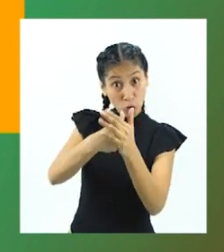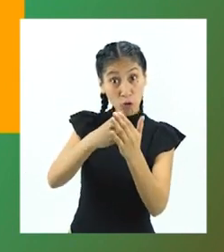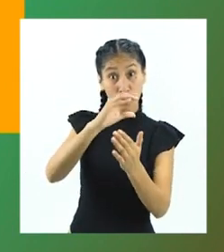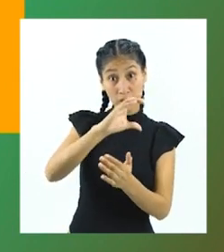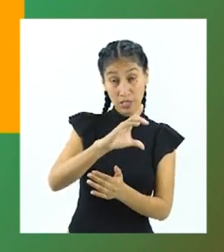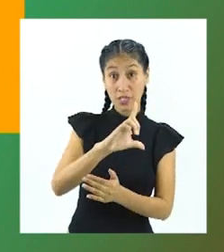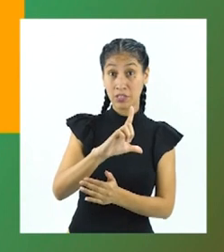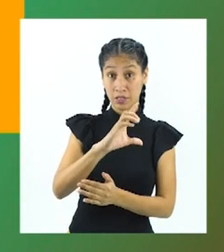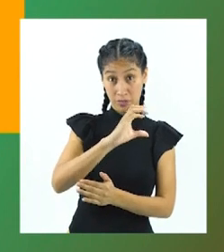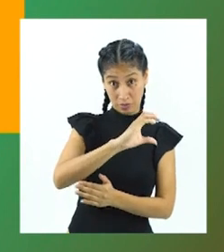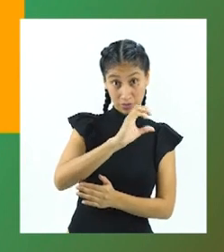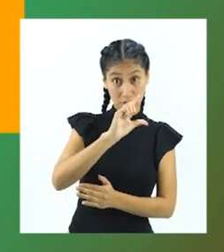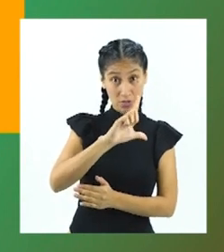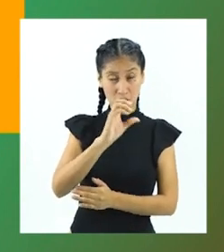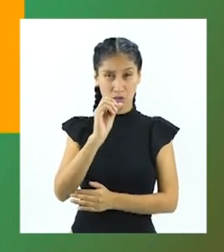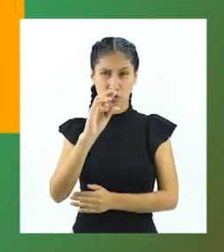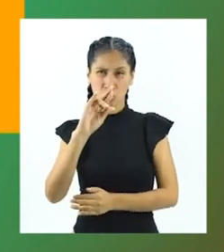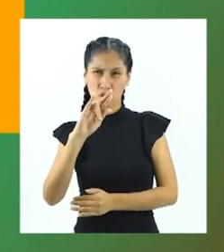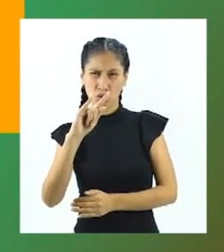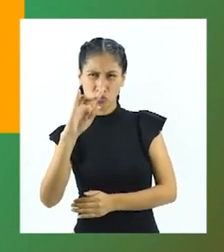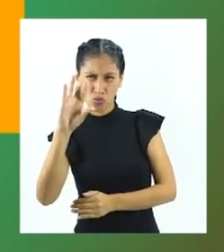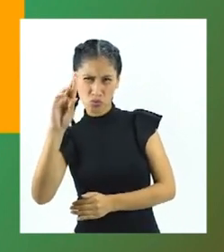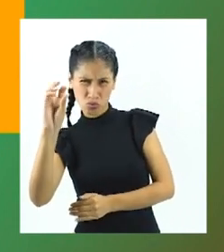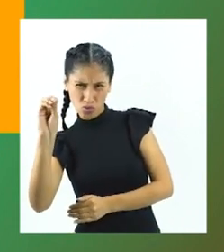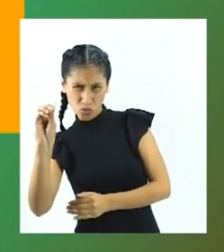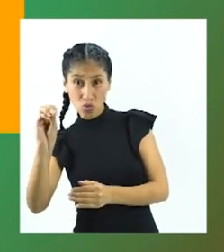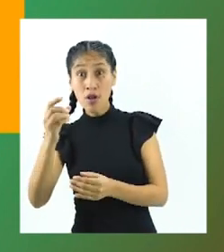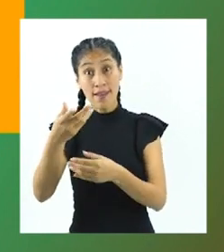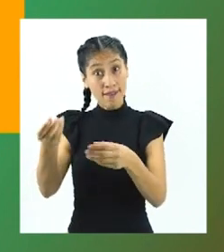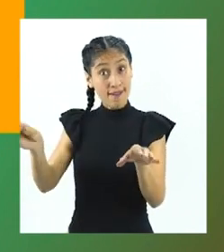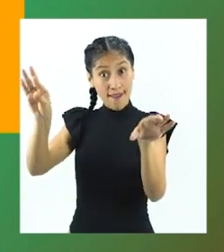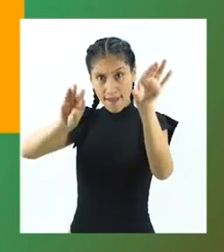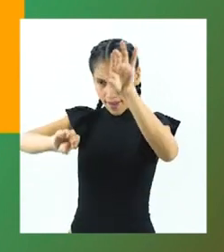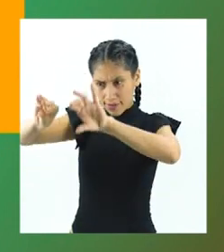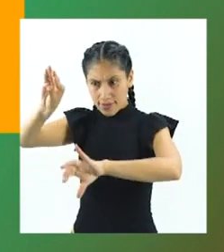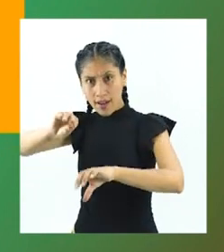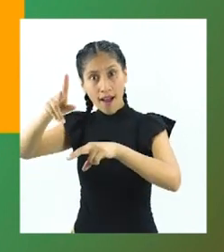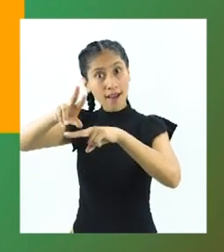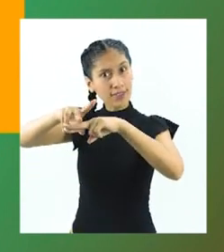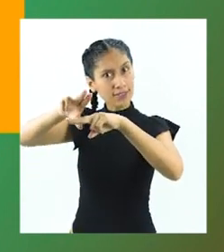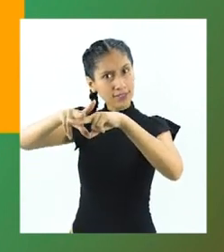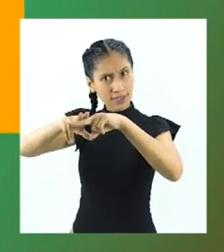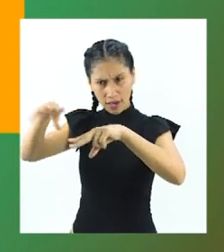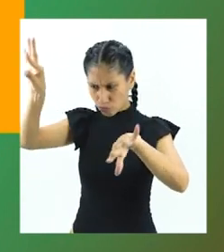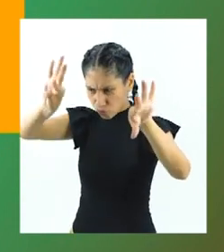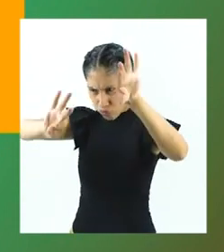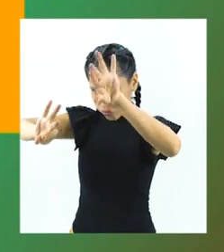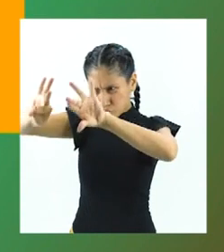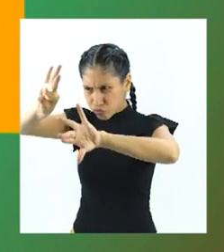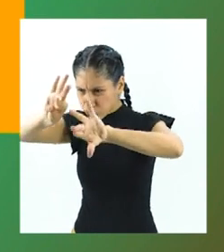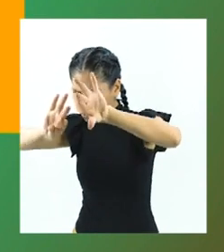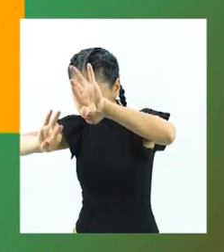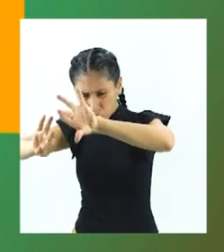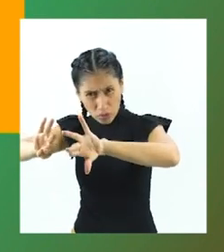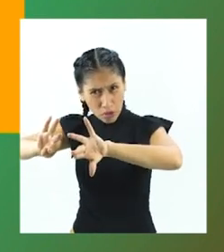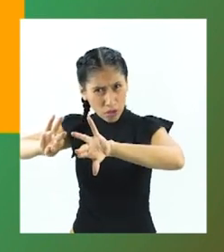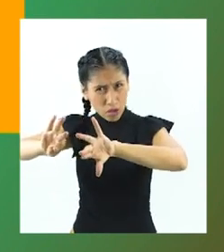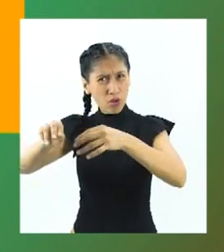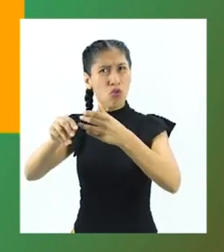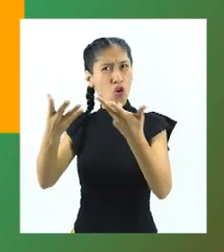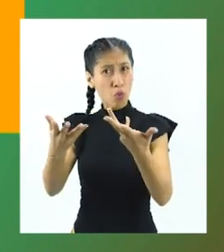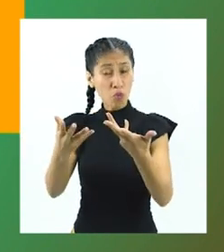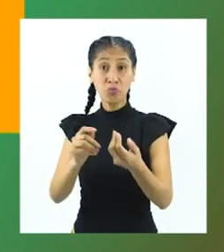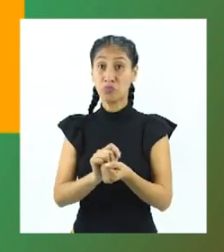sodio, sal común, para determinar si la presencia de la sal influye también en la evaporación del agua.